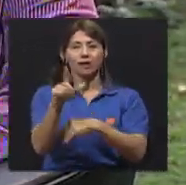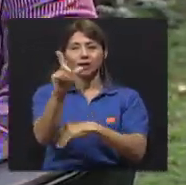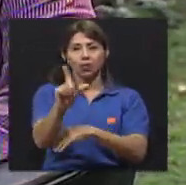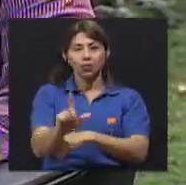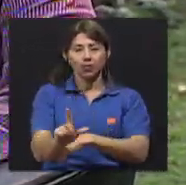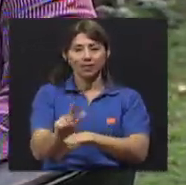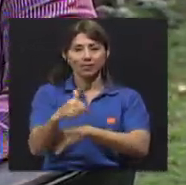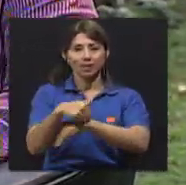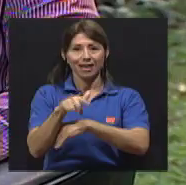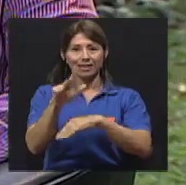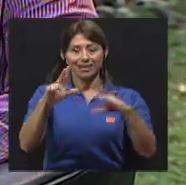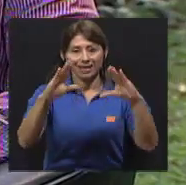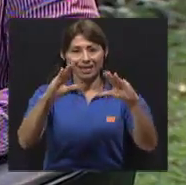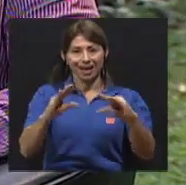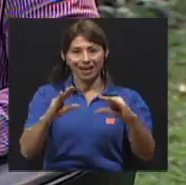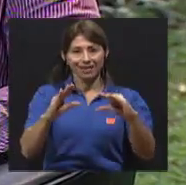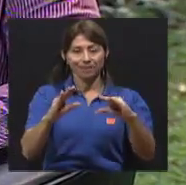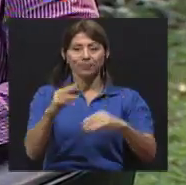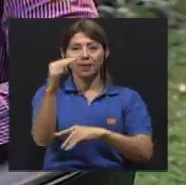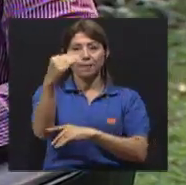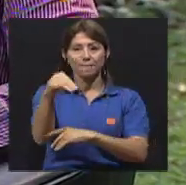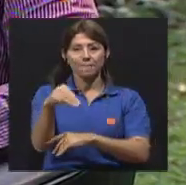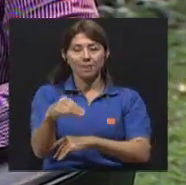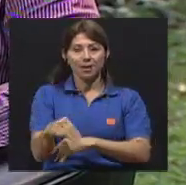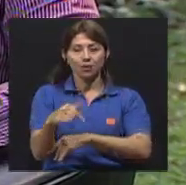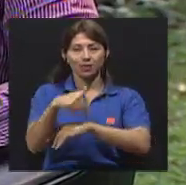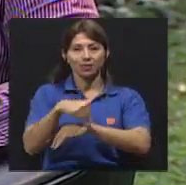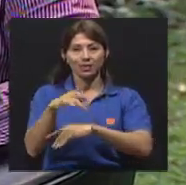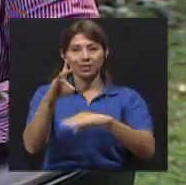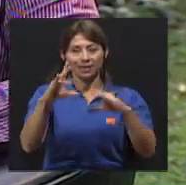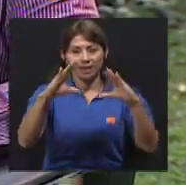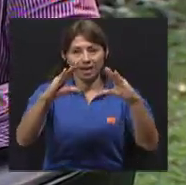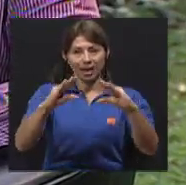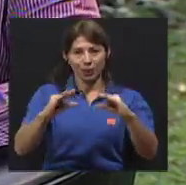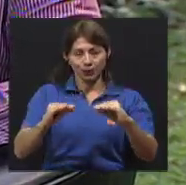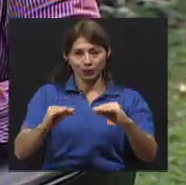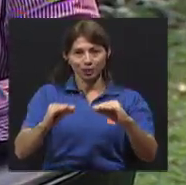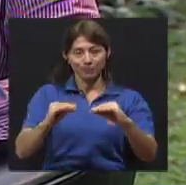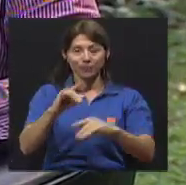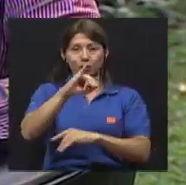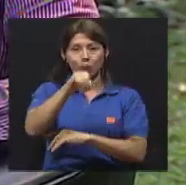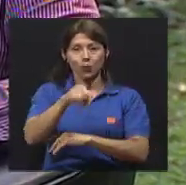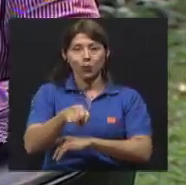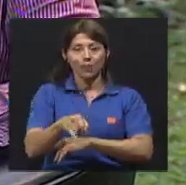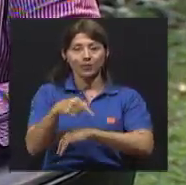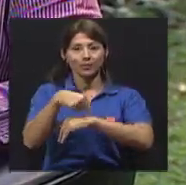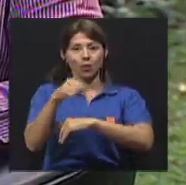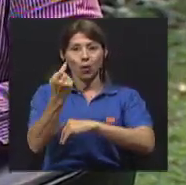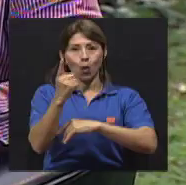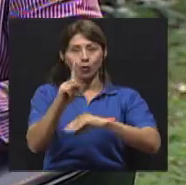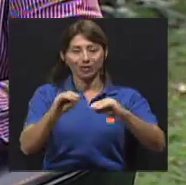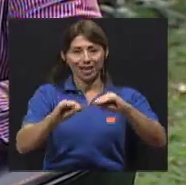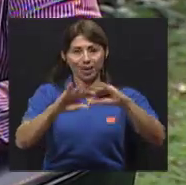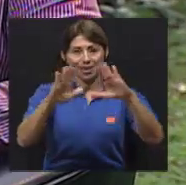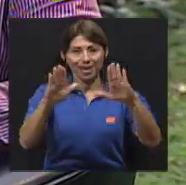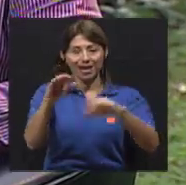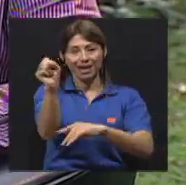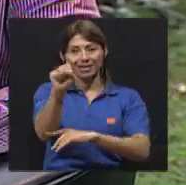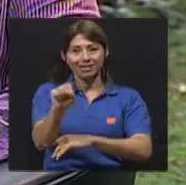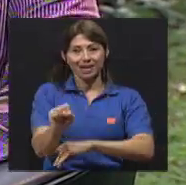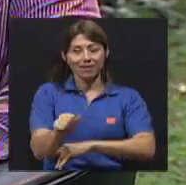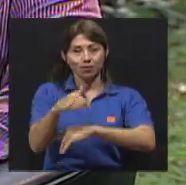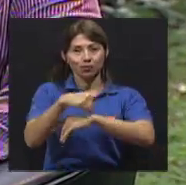Los días lunes a las 3 de la tarde. Los días miércoles a las 7 de la noche. Los días jueves a las 11 de la mañana.